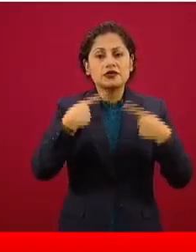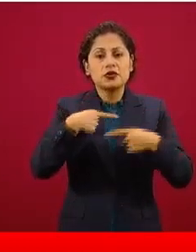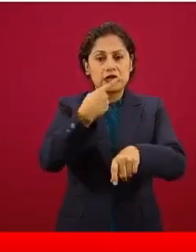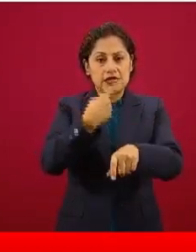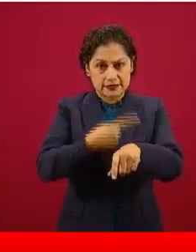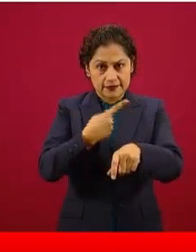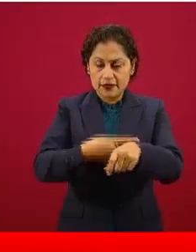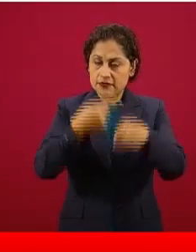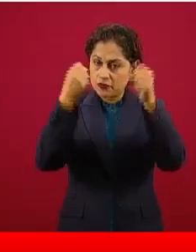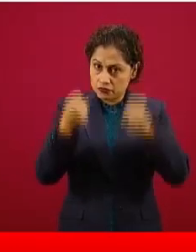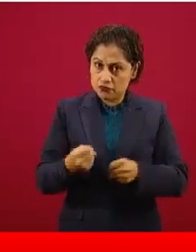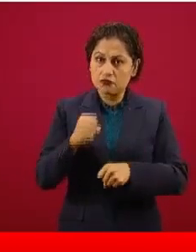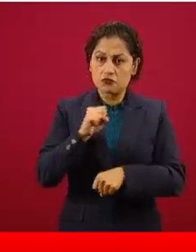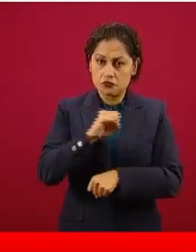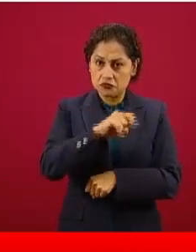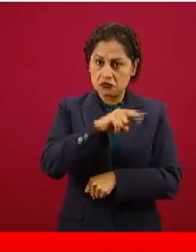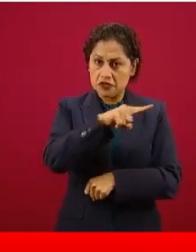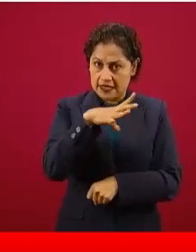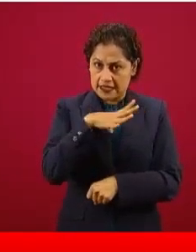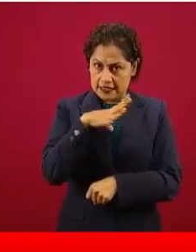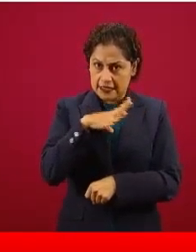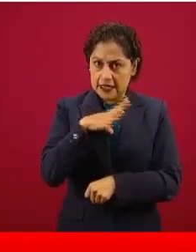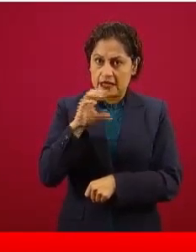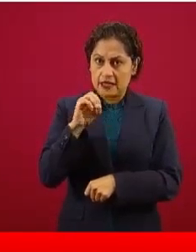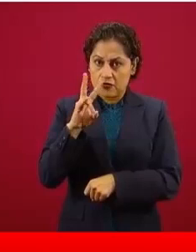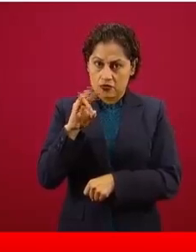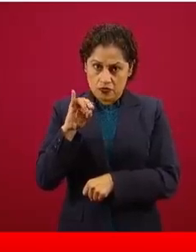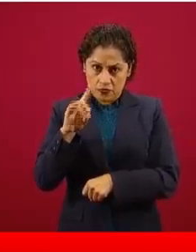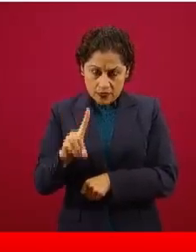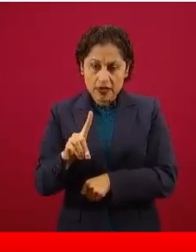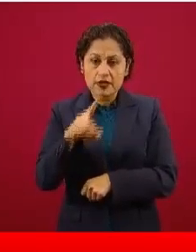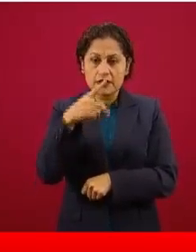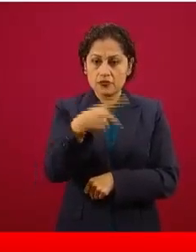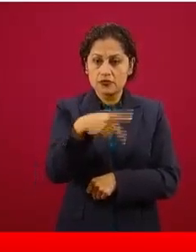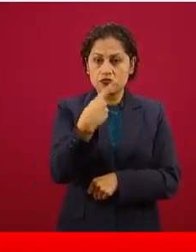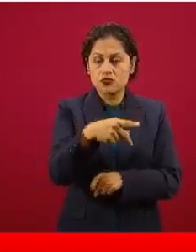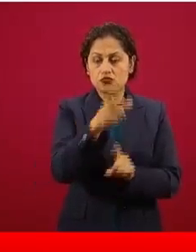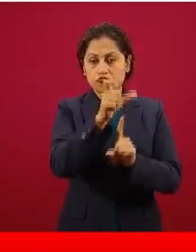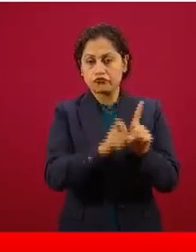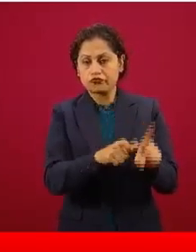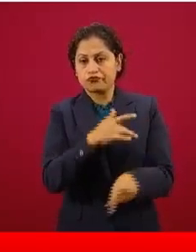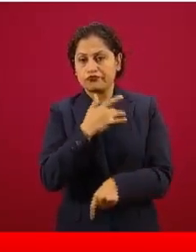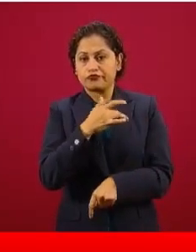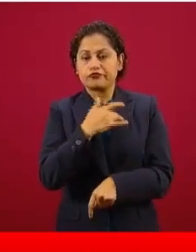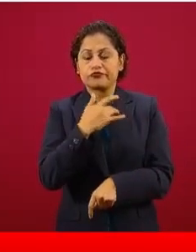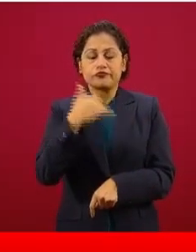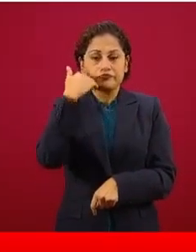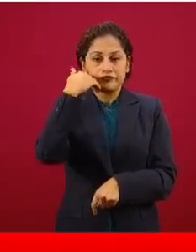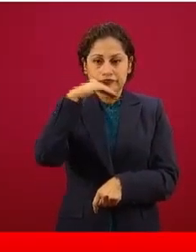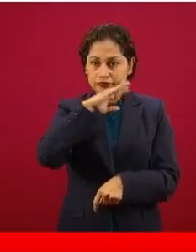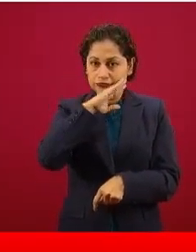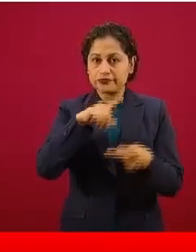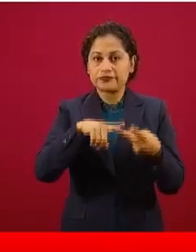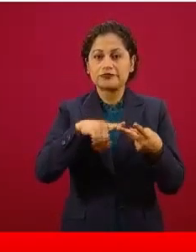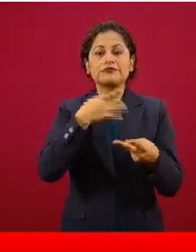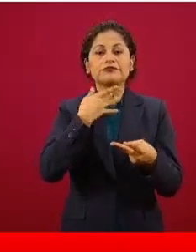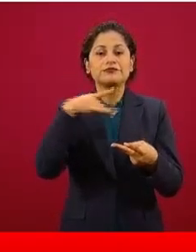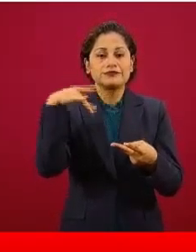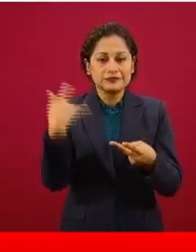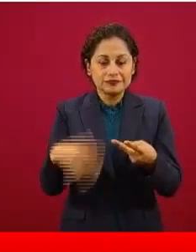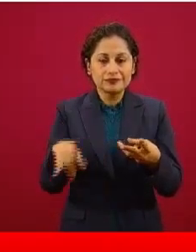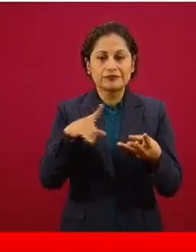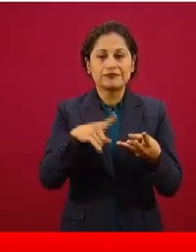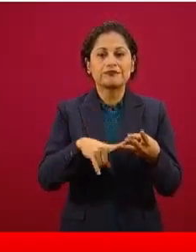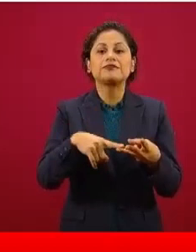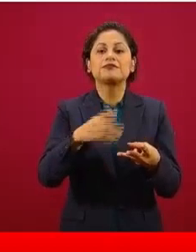causada por el virus y que sus síntomas principales son fiebre, dolor de garganta, tos, más dolor de